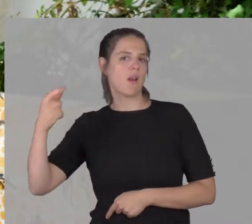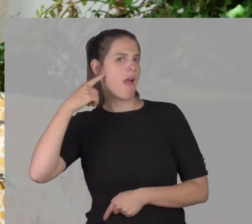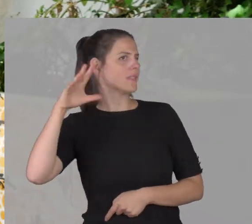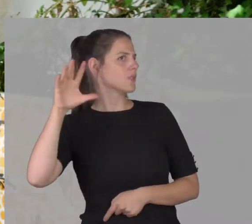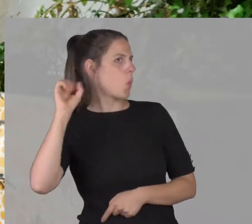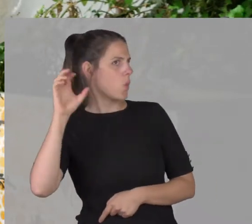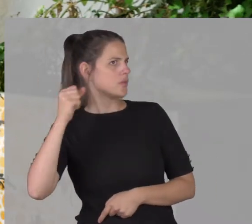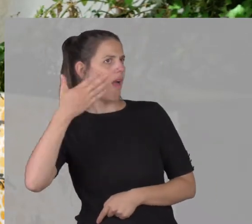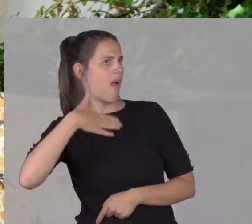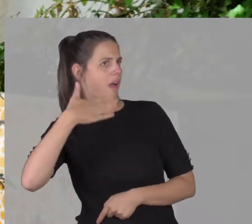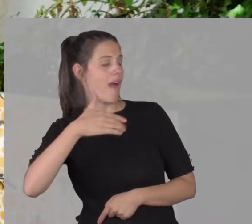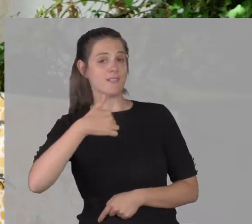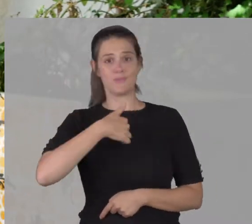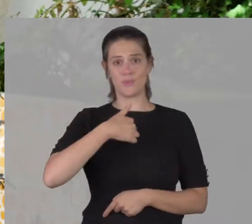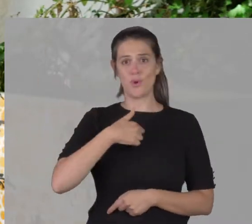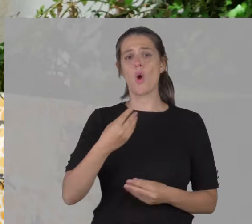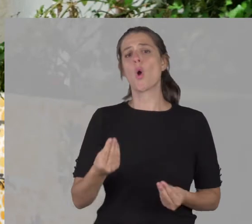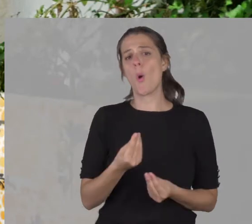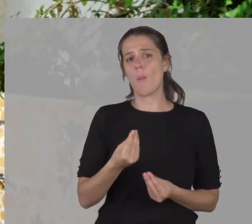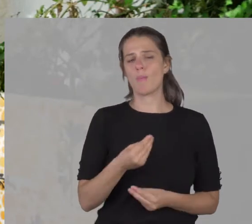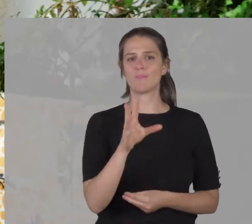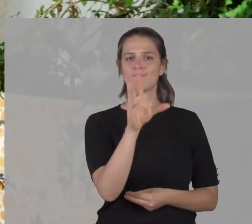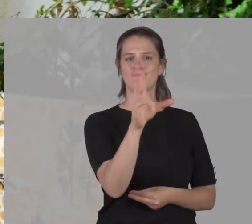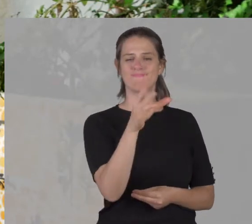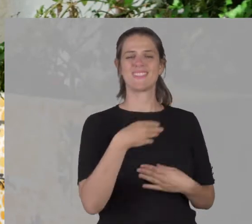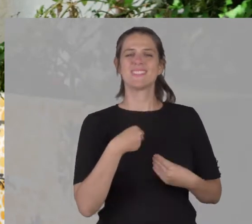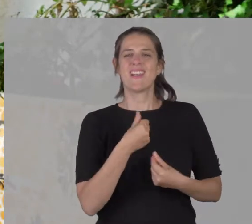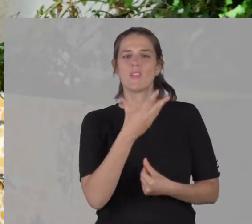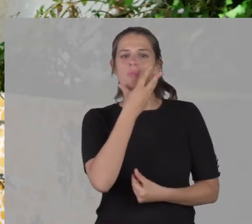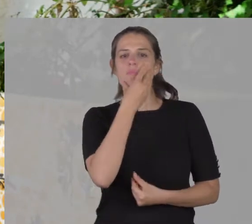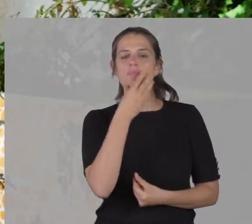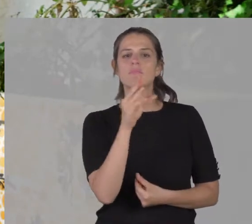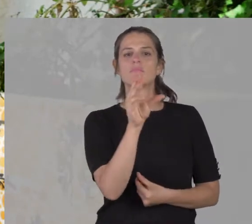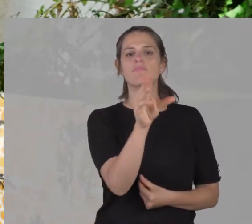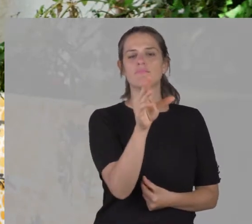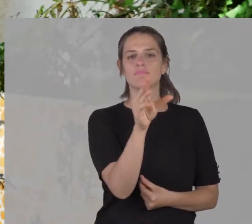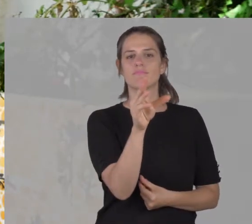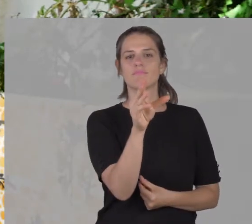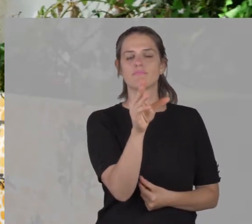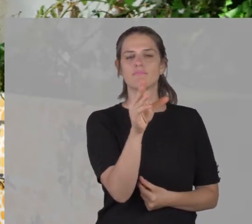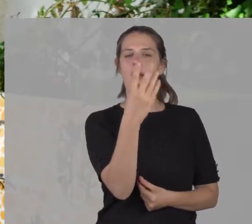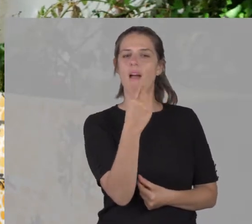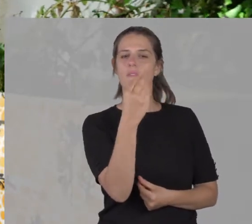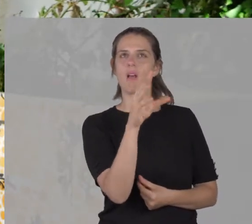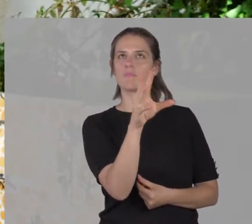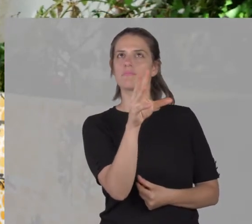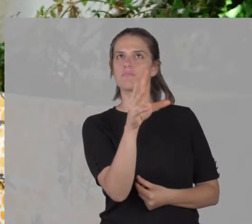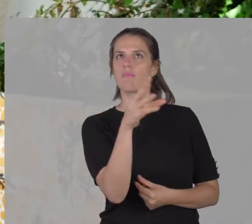ejemplo, lo mismo que esa persona escucha, yo lo siento por este